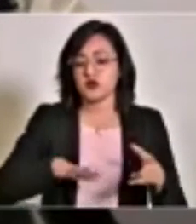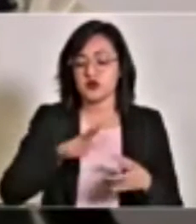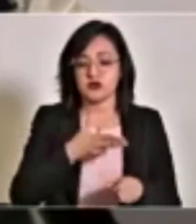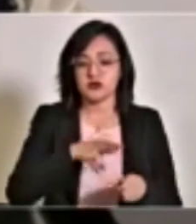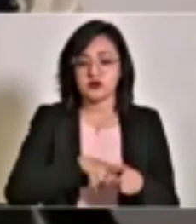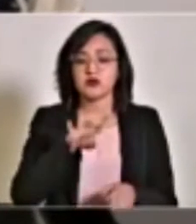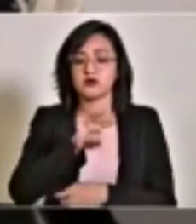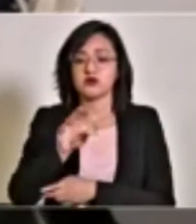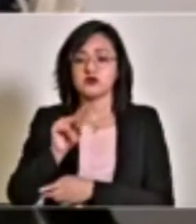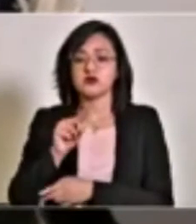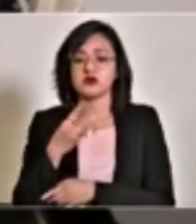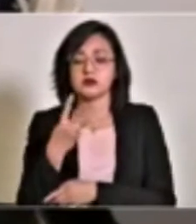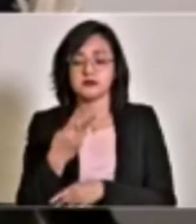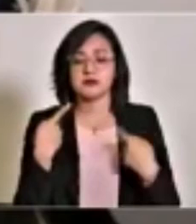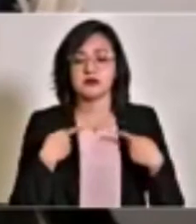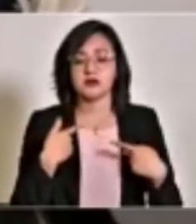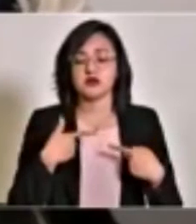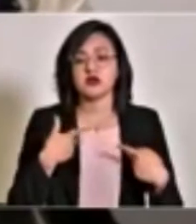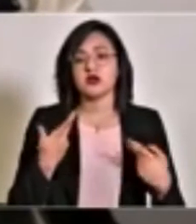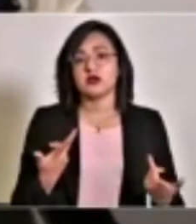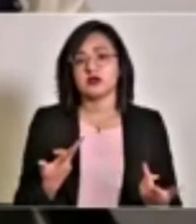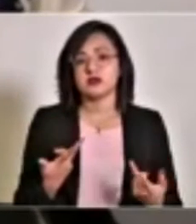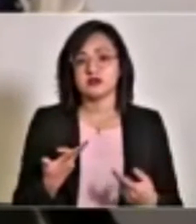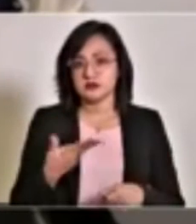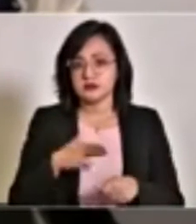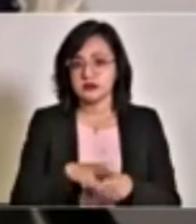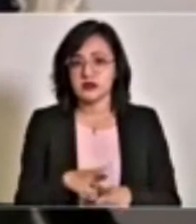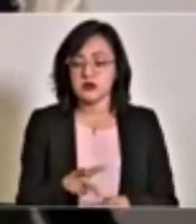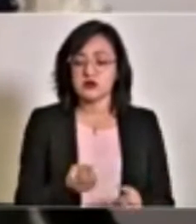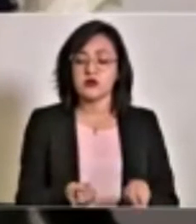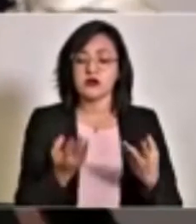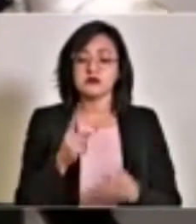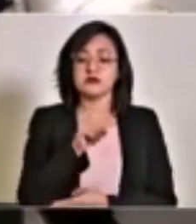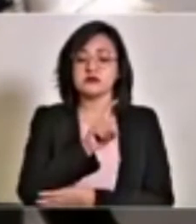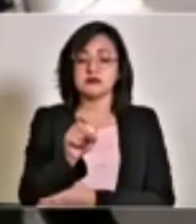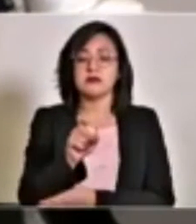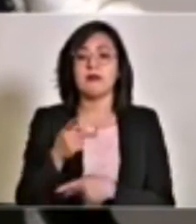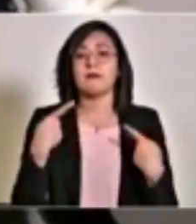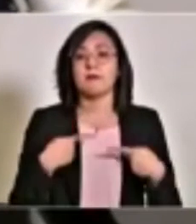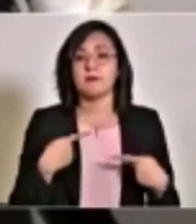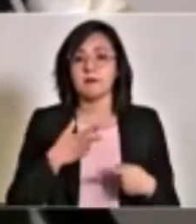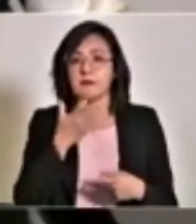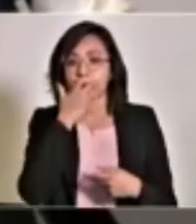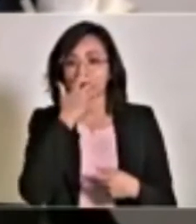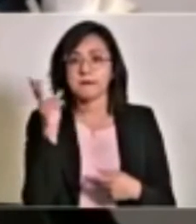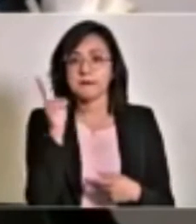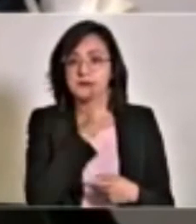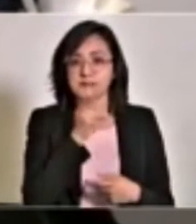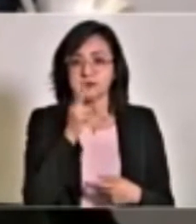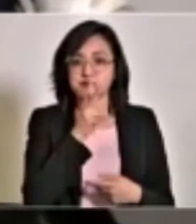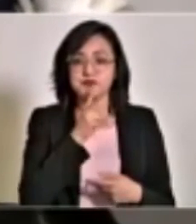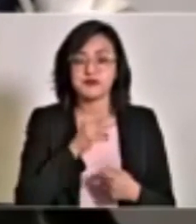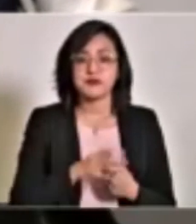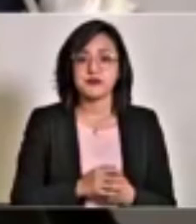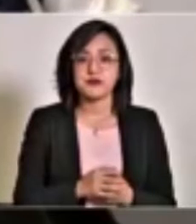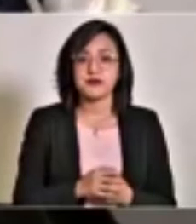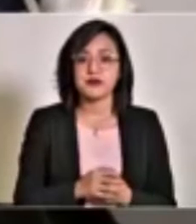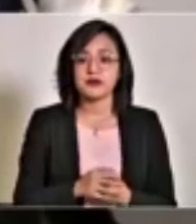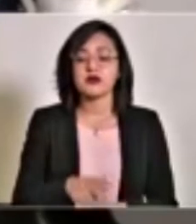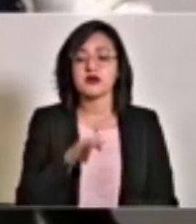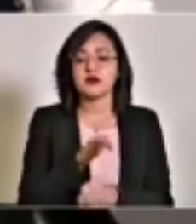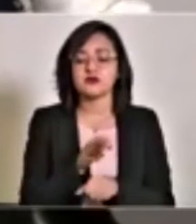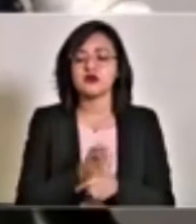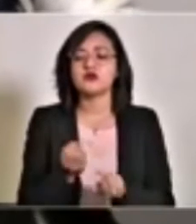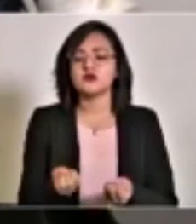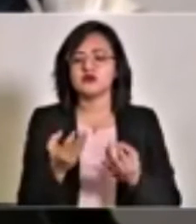483 pacientes, dentro de los cuales 100 requieren de ventilación asistida. Están